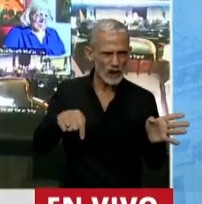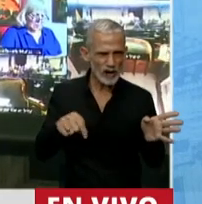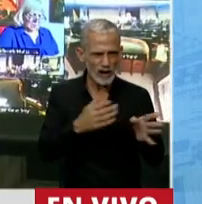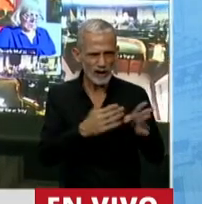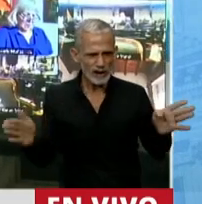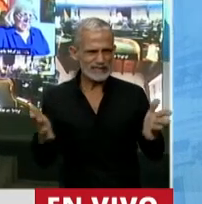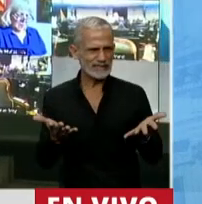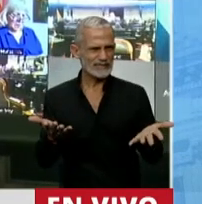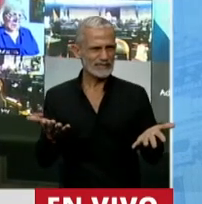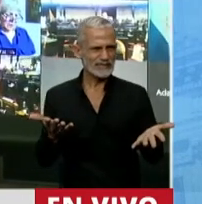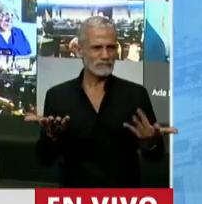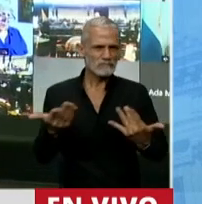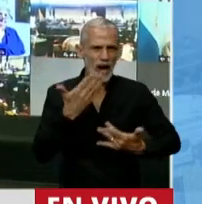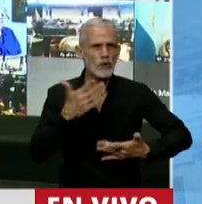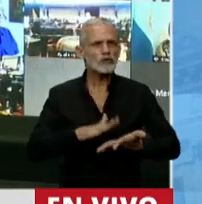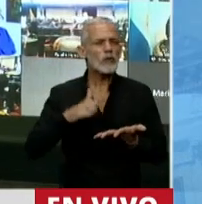Habló de Piketty.